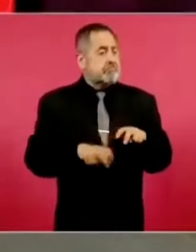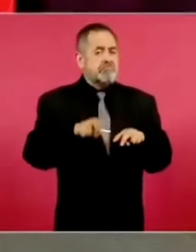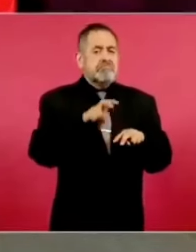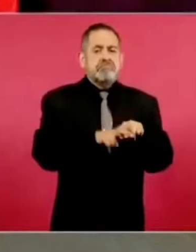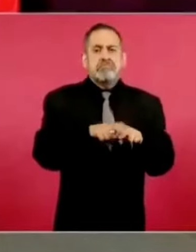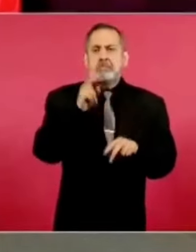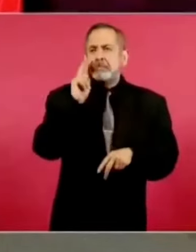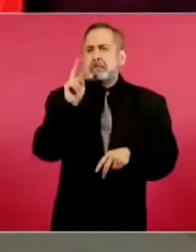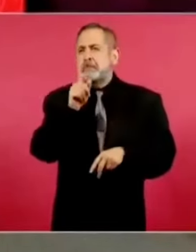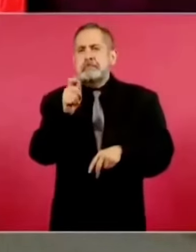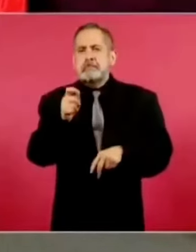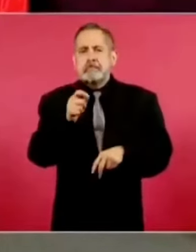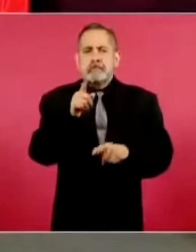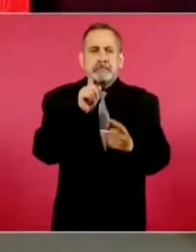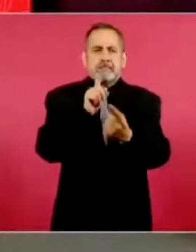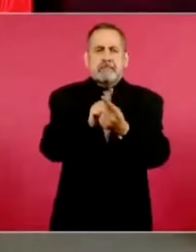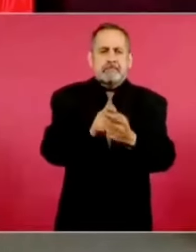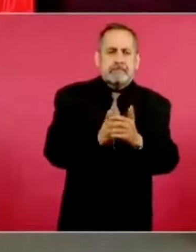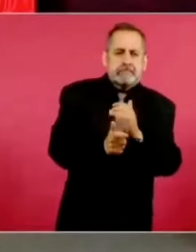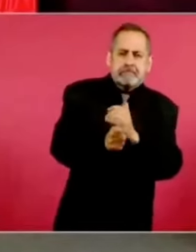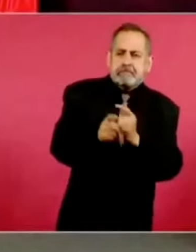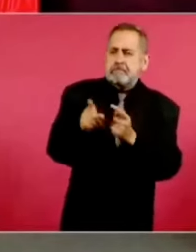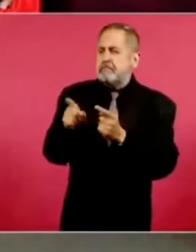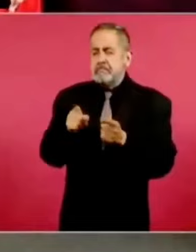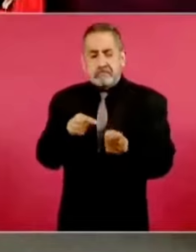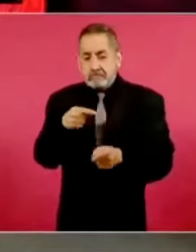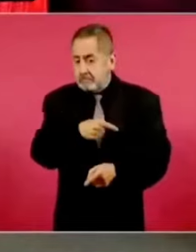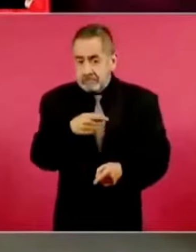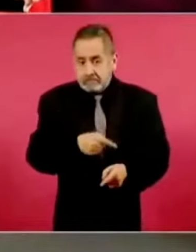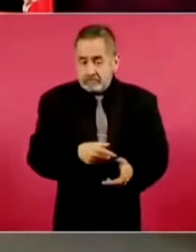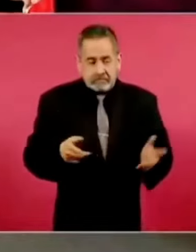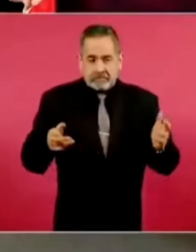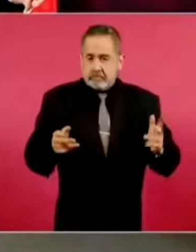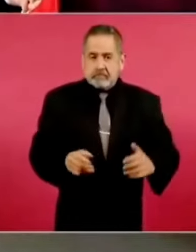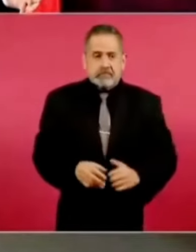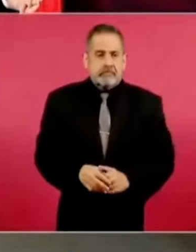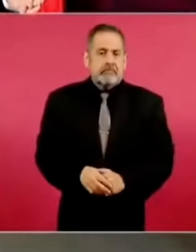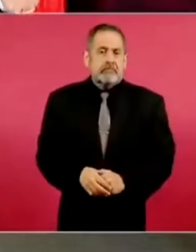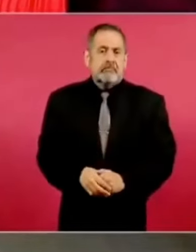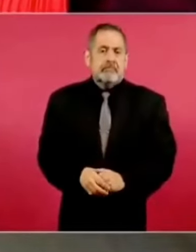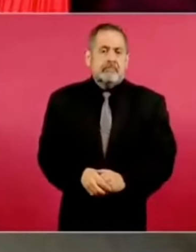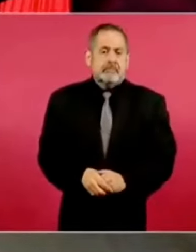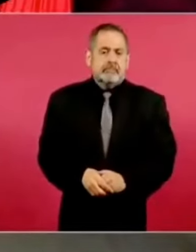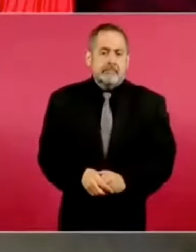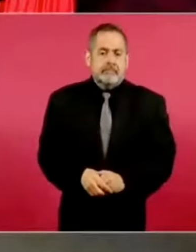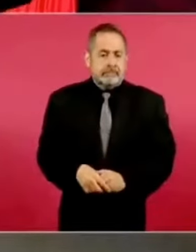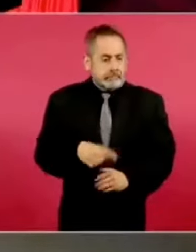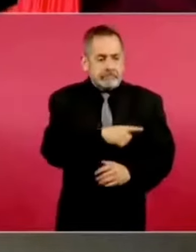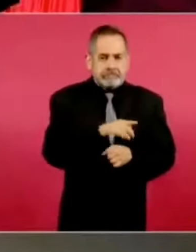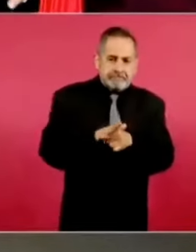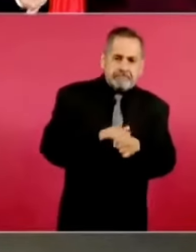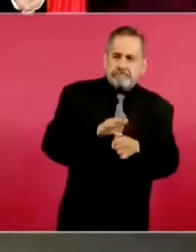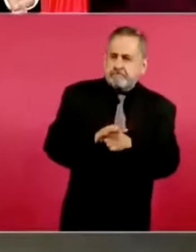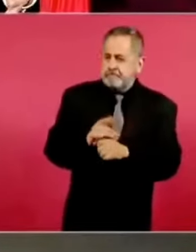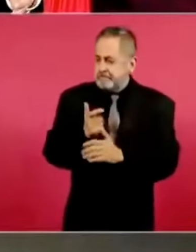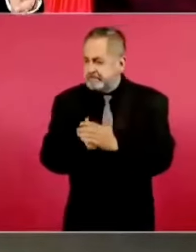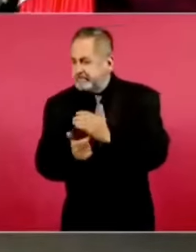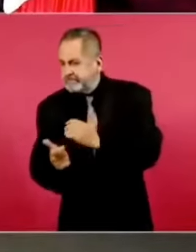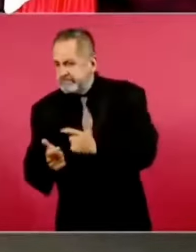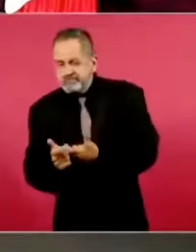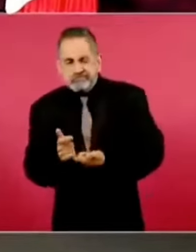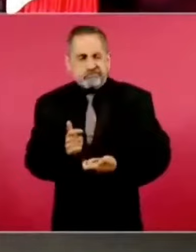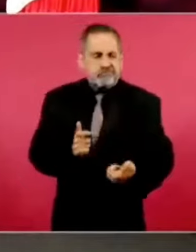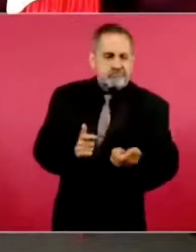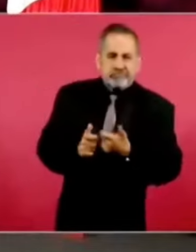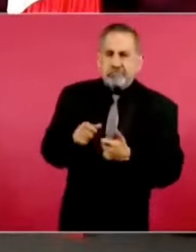¿sí?, haciendo trabajo para